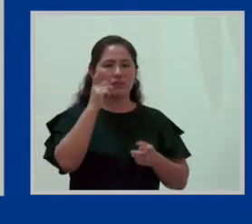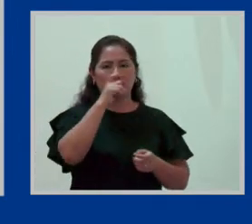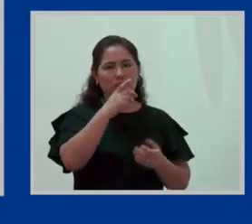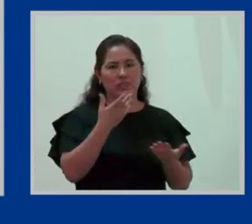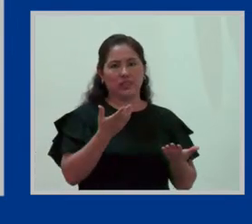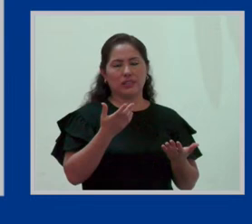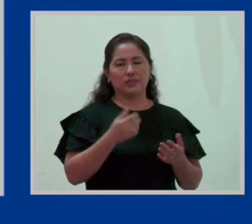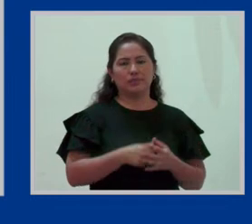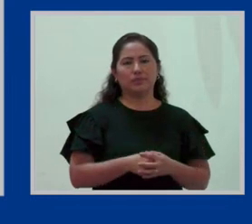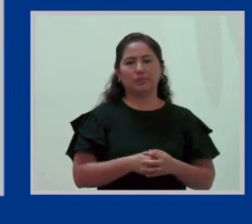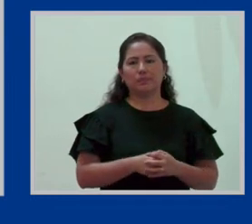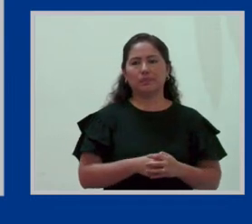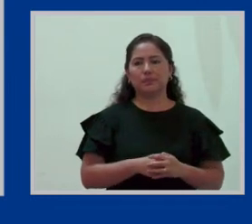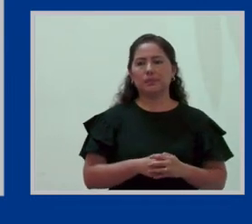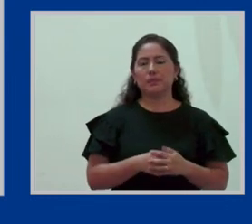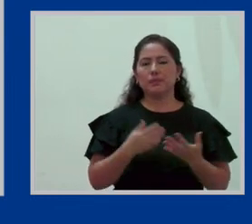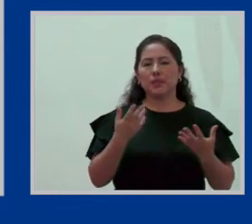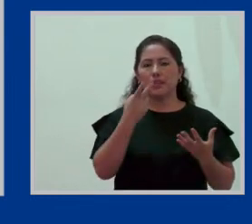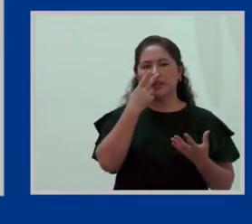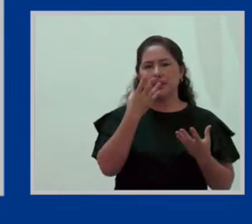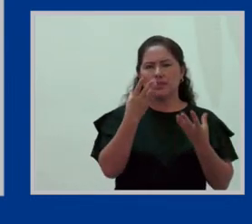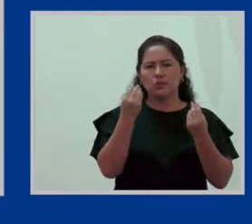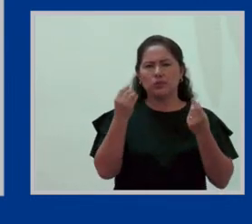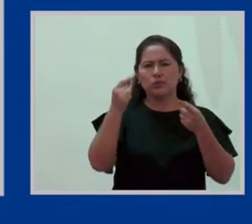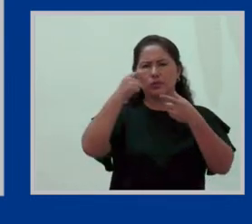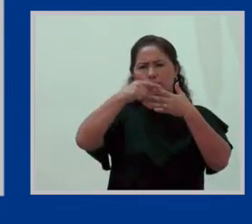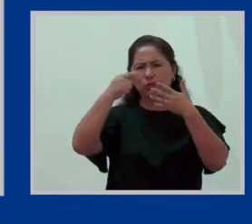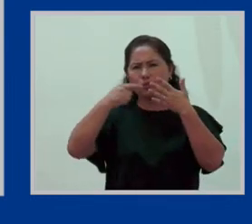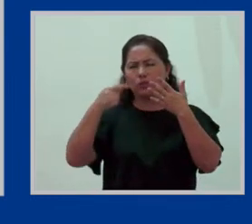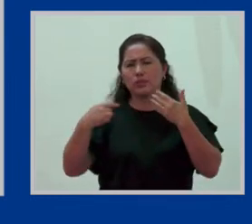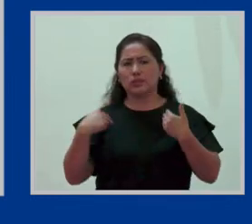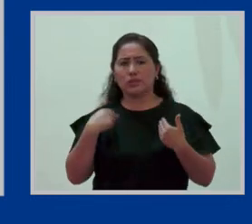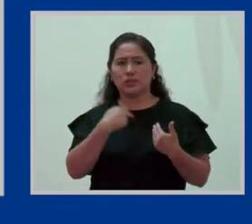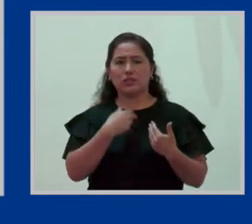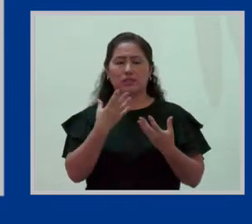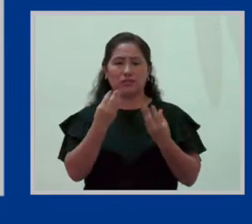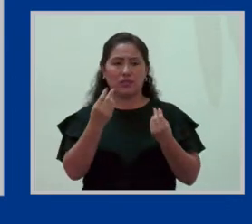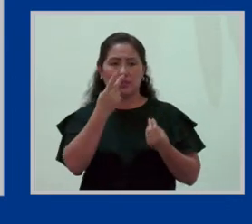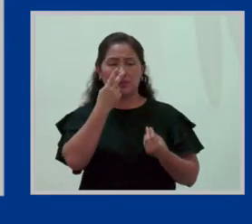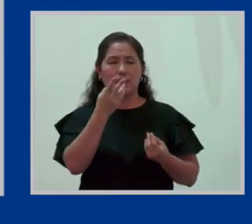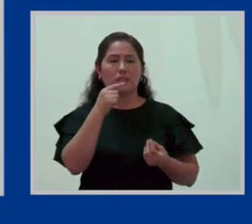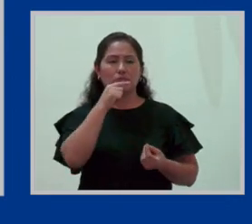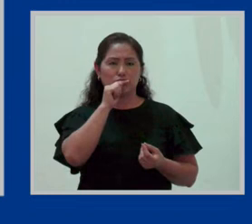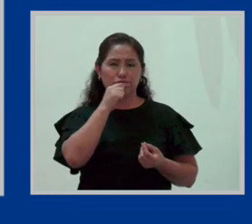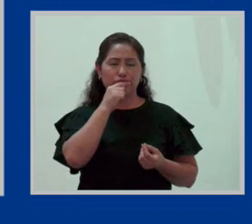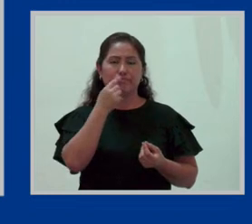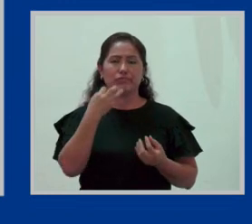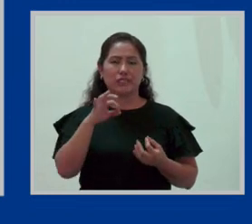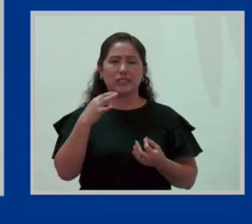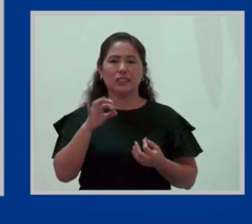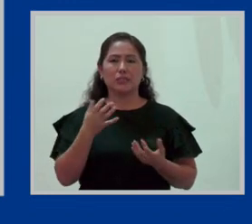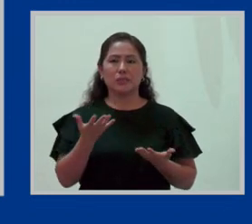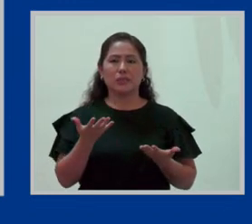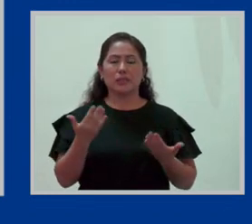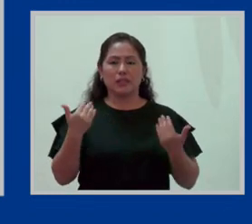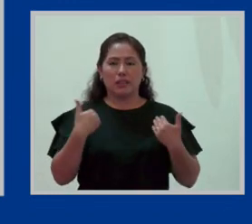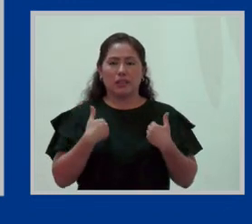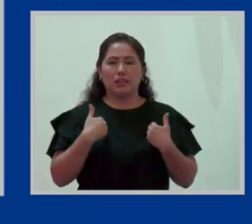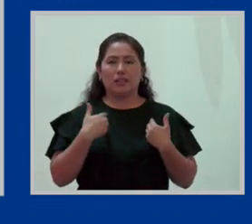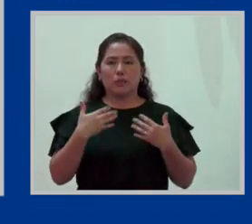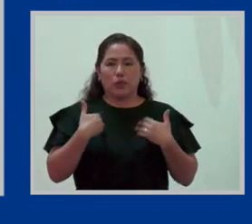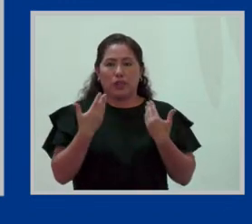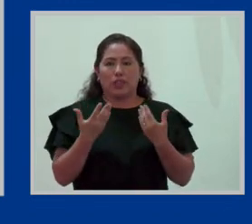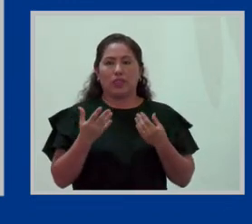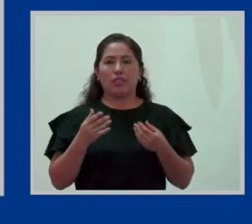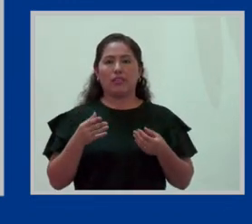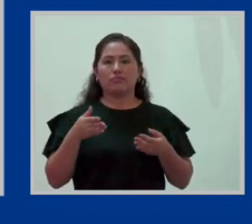Si me siguen, muchas de las opciones entonces en las que se encuentran actualmente las mujeres o a las que podrían acceder por